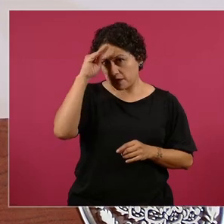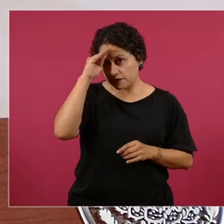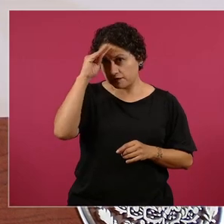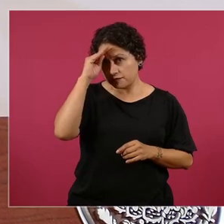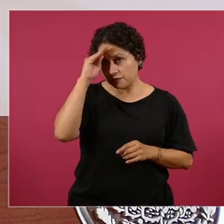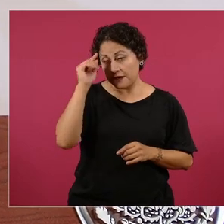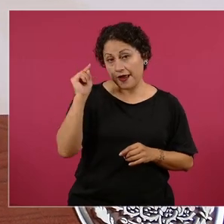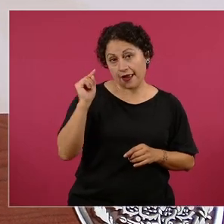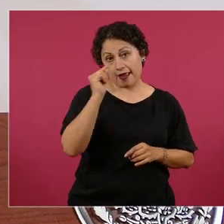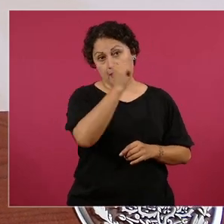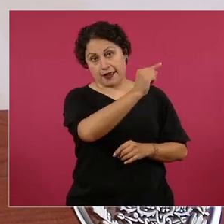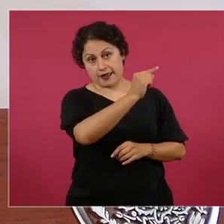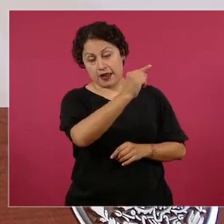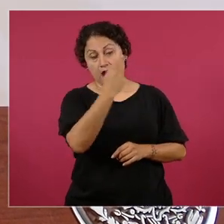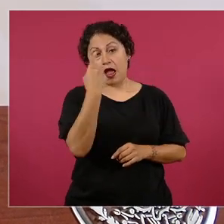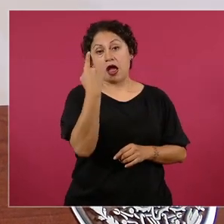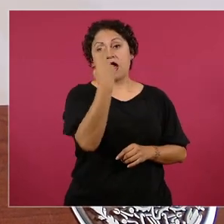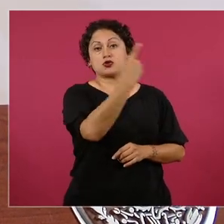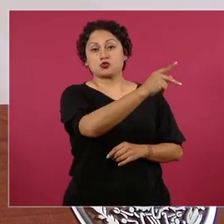una